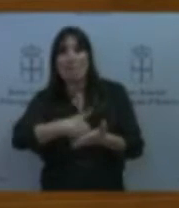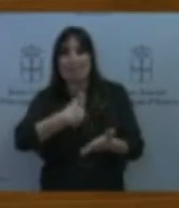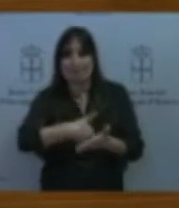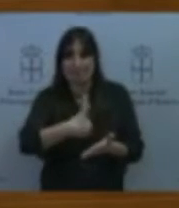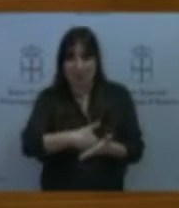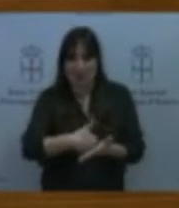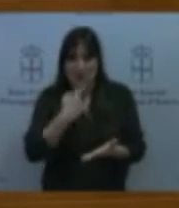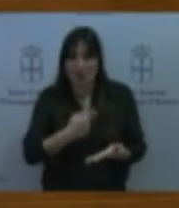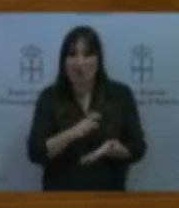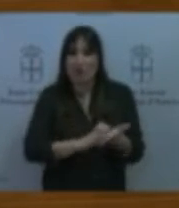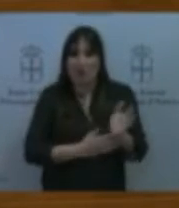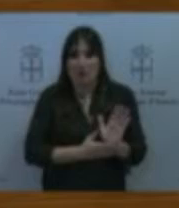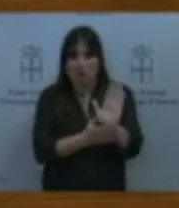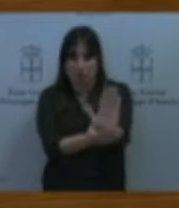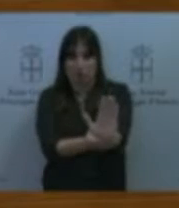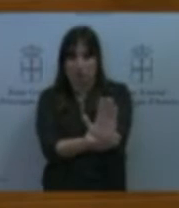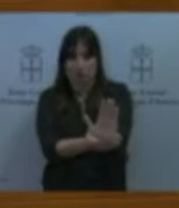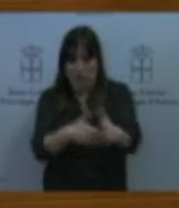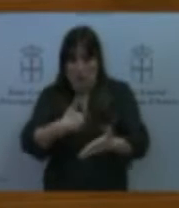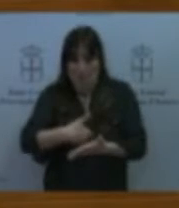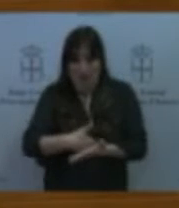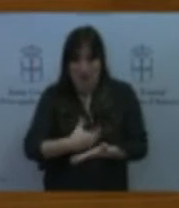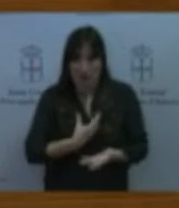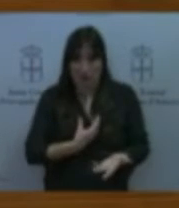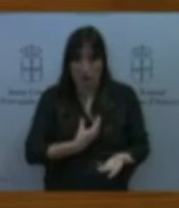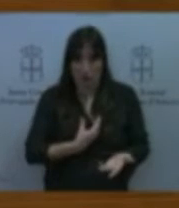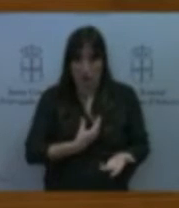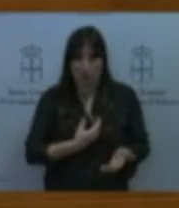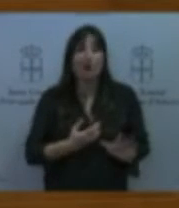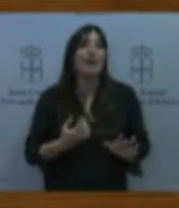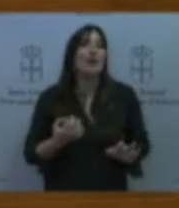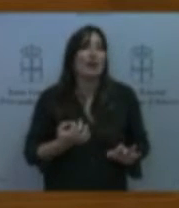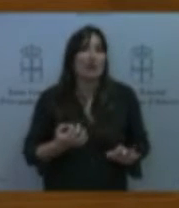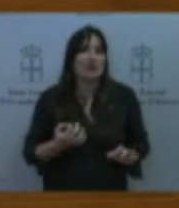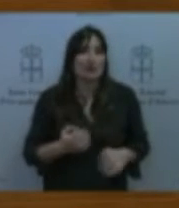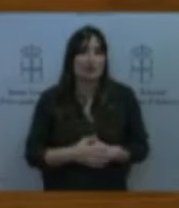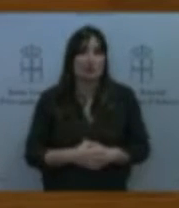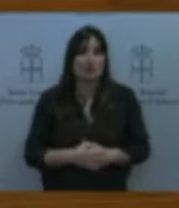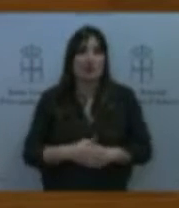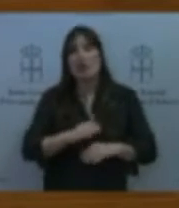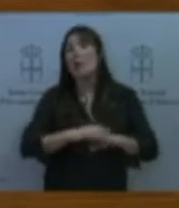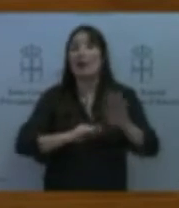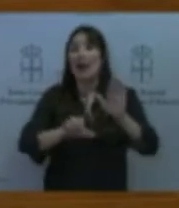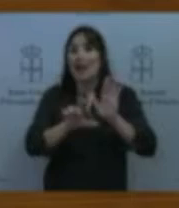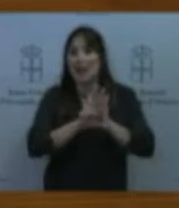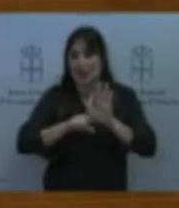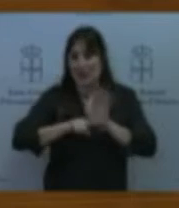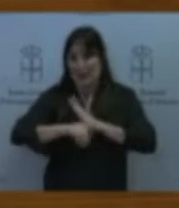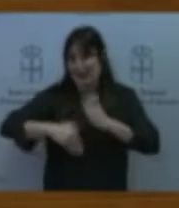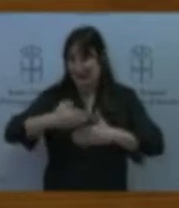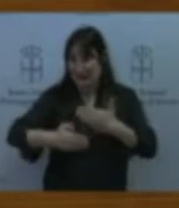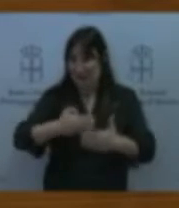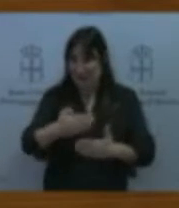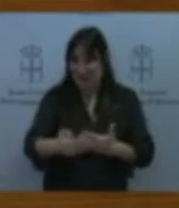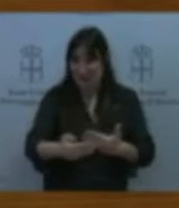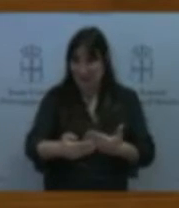pero sabe lo que ocurre que en la tramitación de la ley por en virtud o por morde una